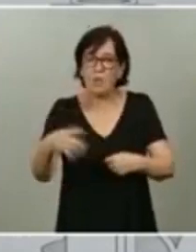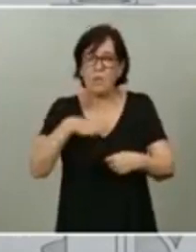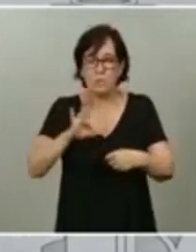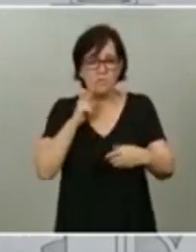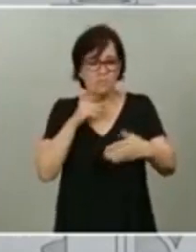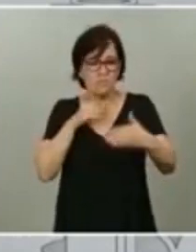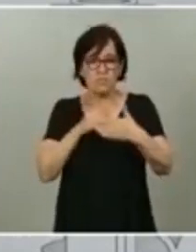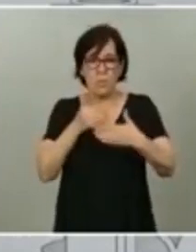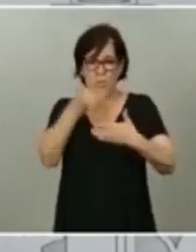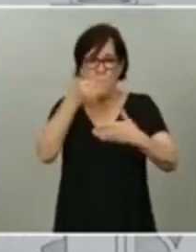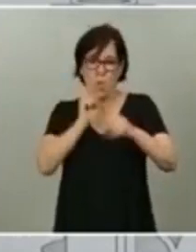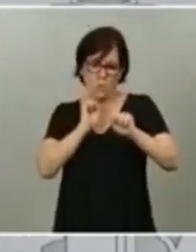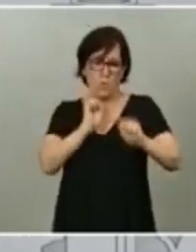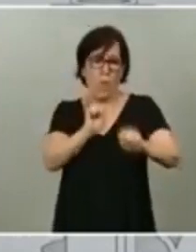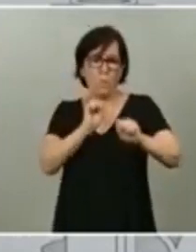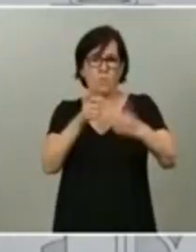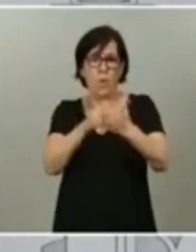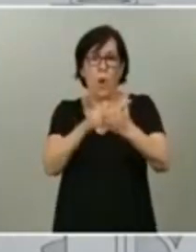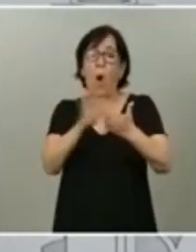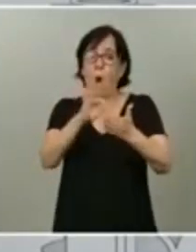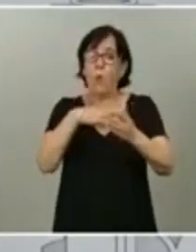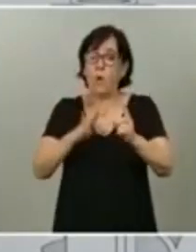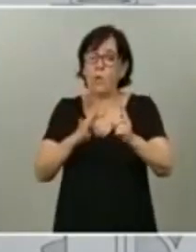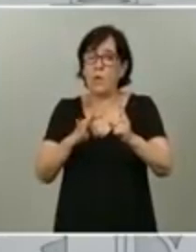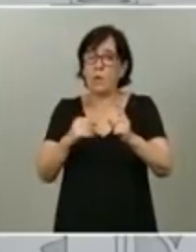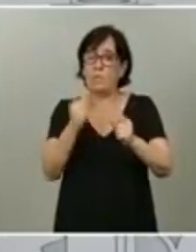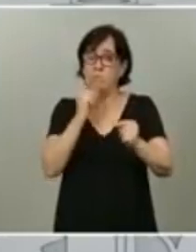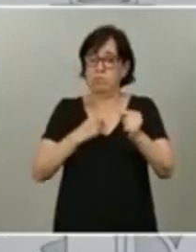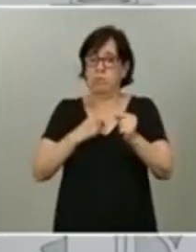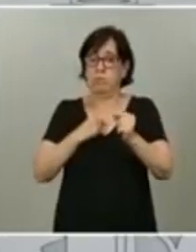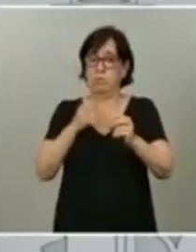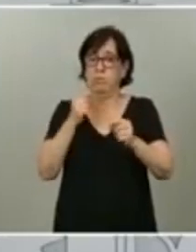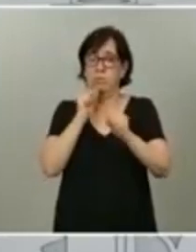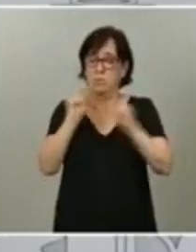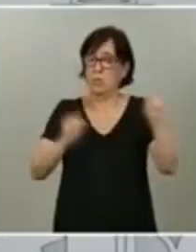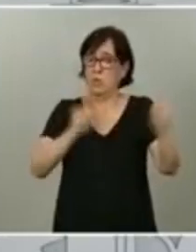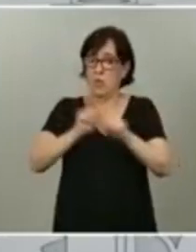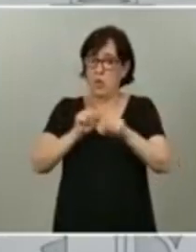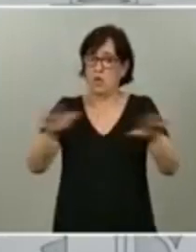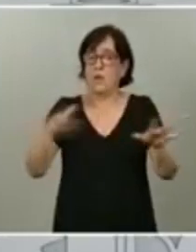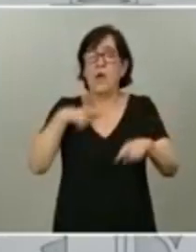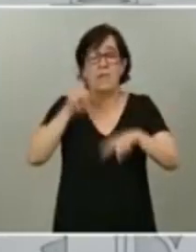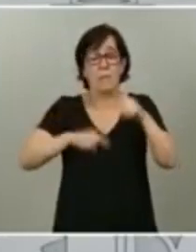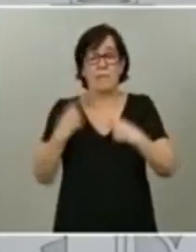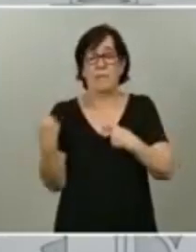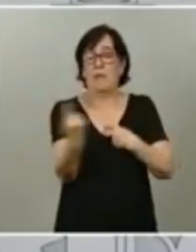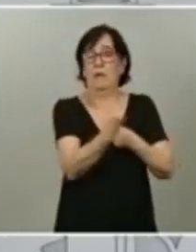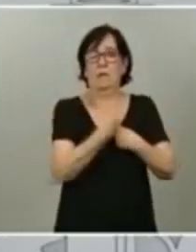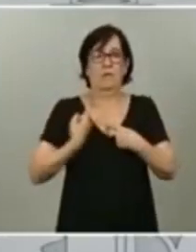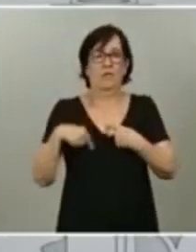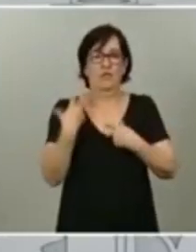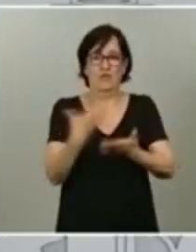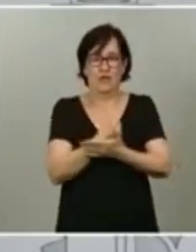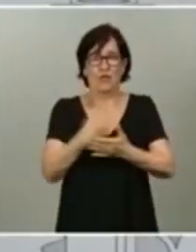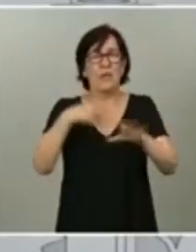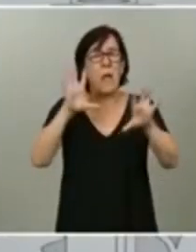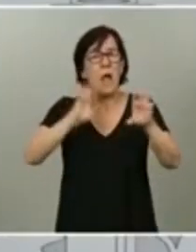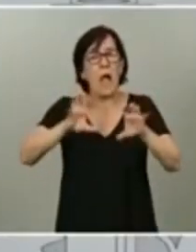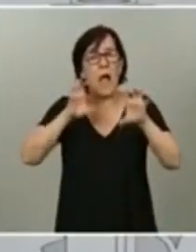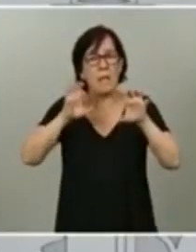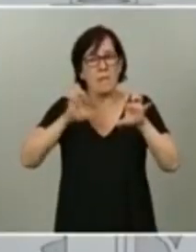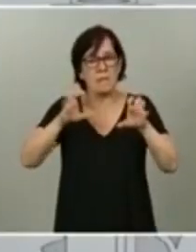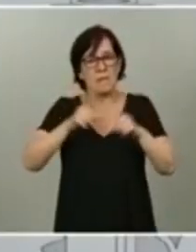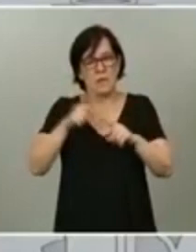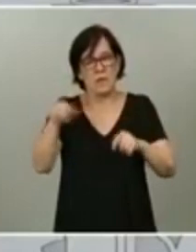o una vía de contagio. Depende de cada uno de nosotros y nosotras. Eso es lo que hemos aprendido a lo largo de estas semanas